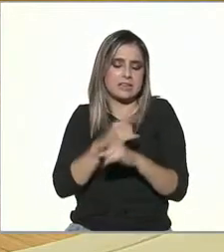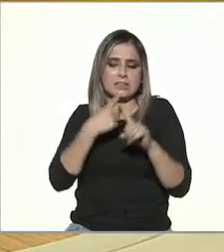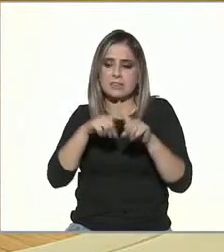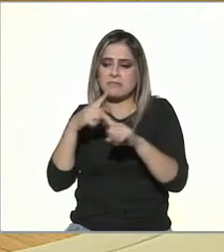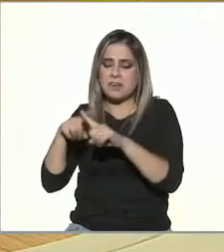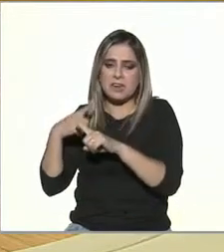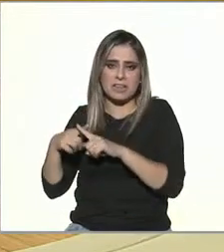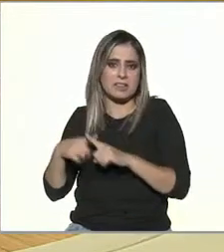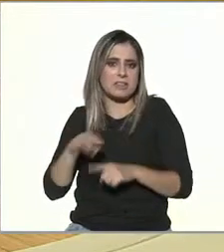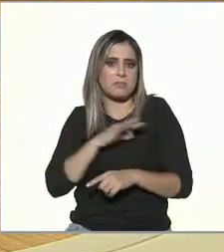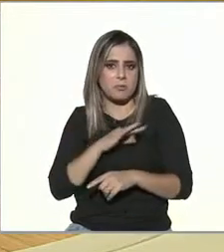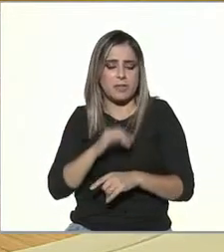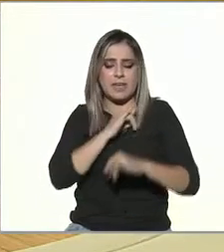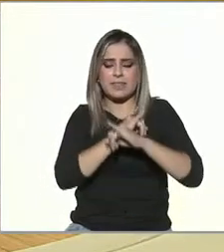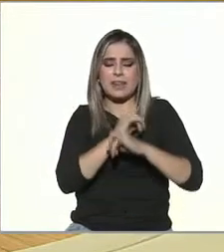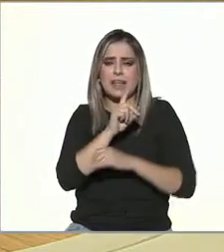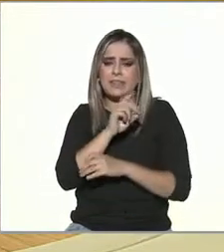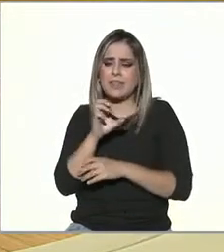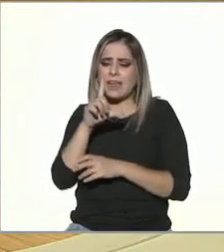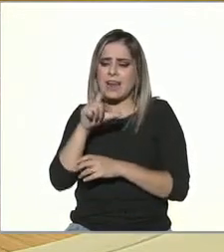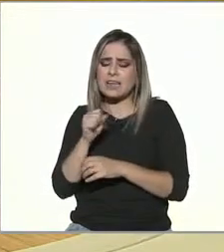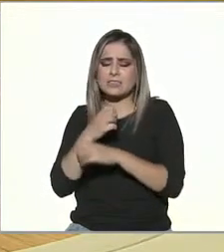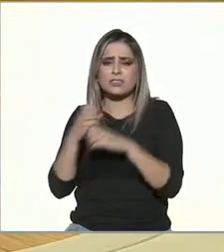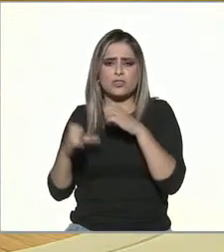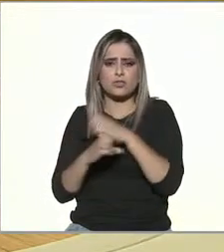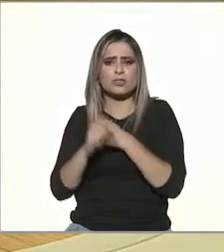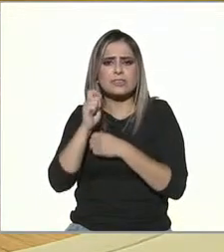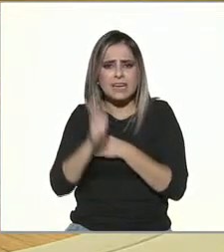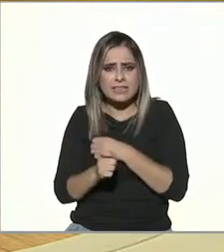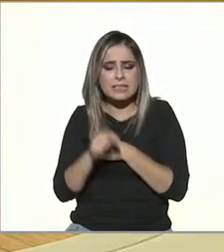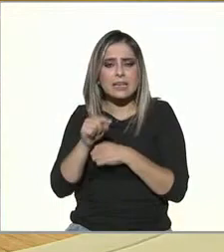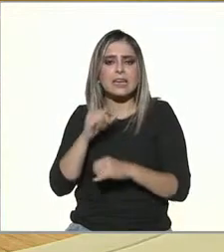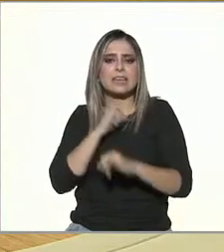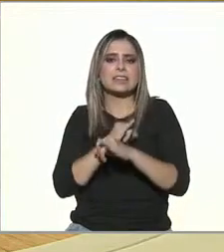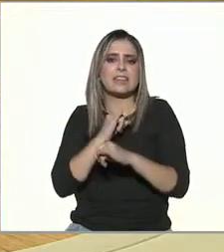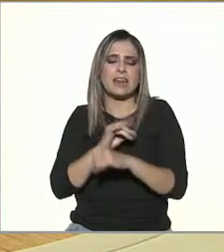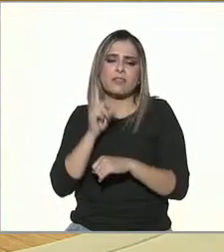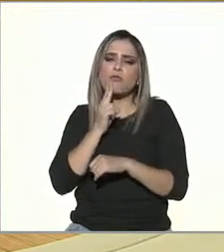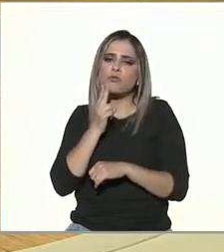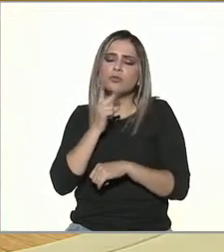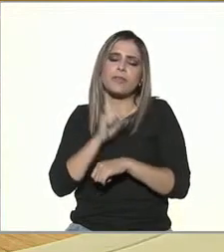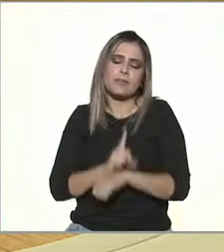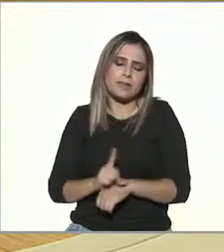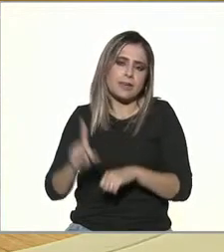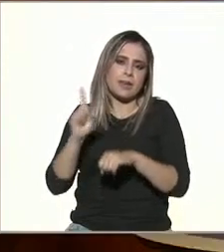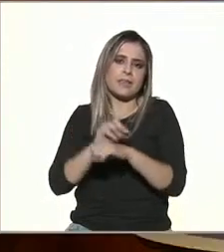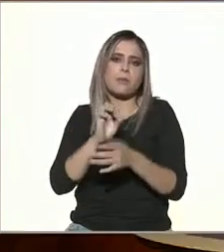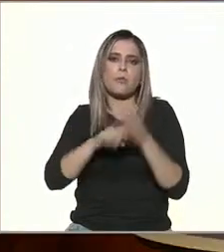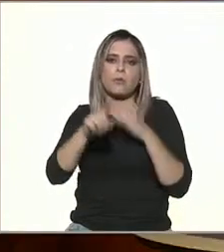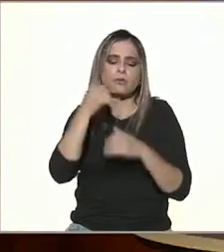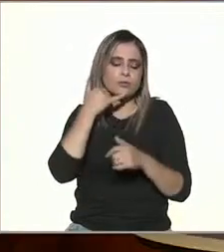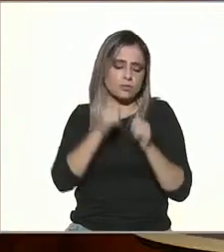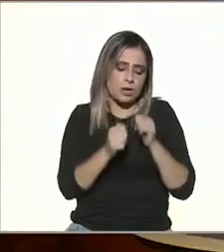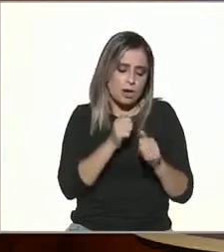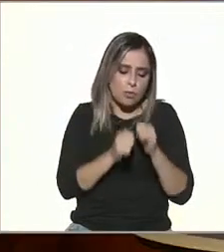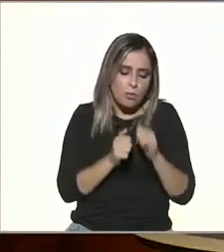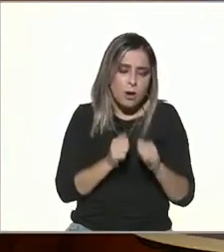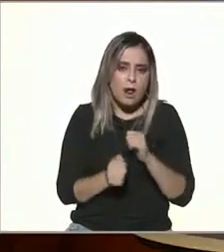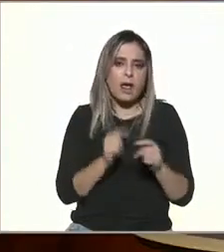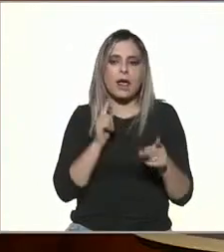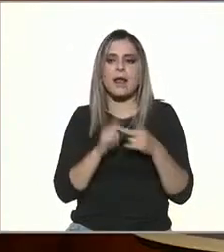el internet de las cosas es precisamente eso el internet de nuestro día a día lo podemos ver en nuestro celular en nuestro